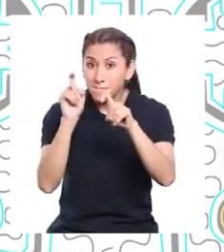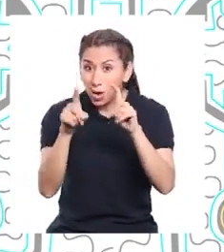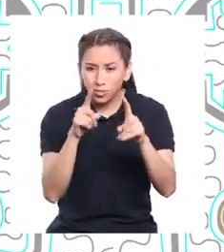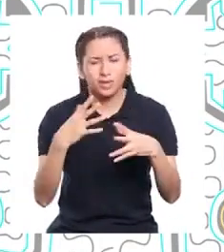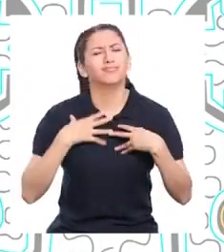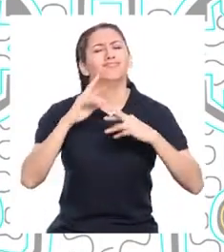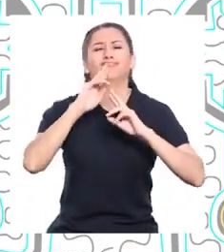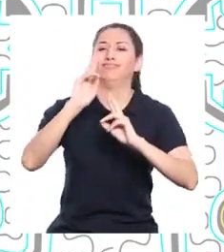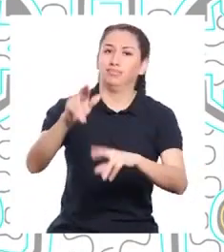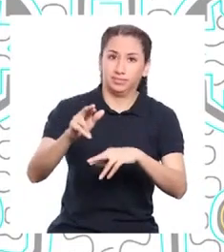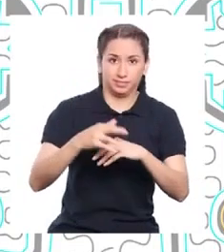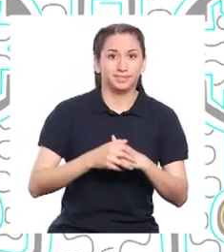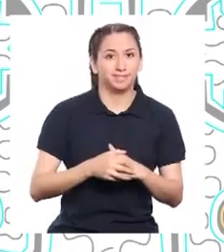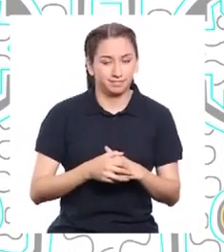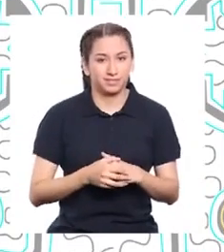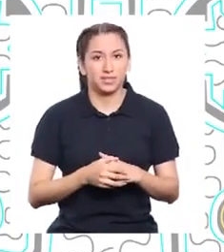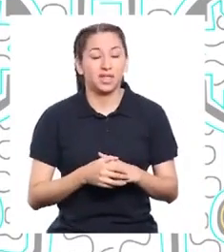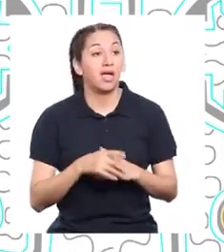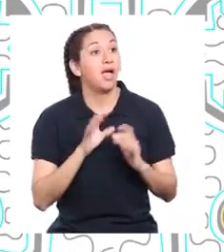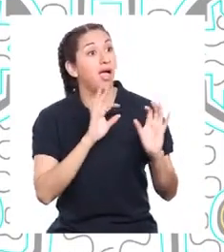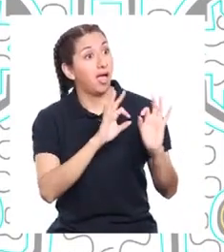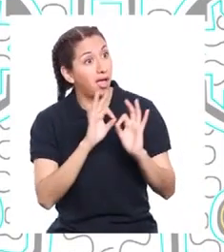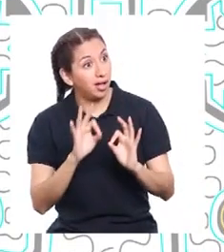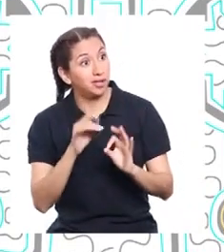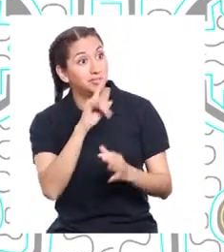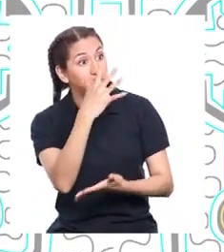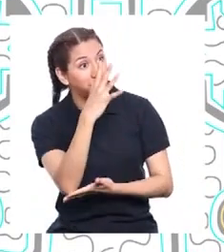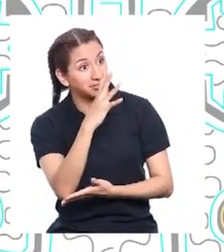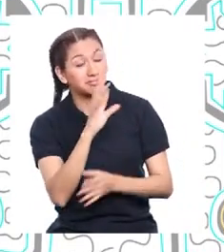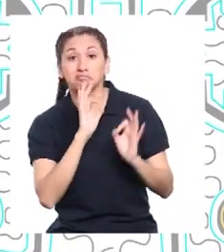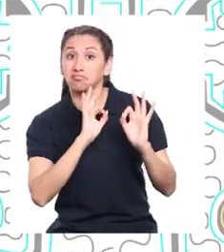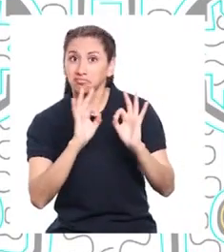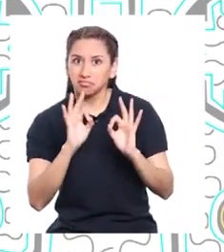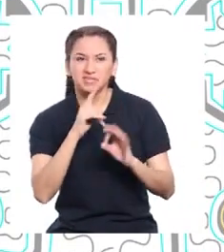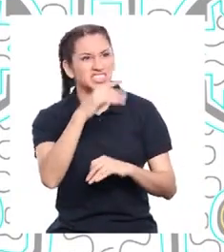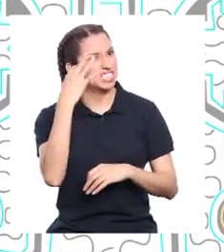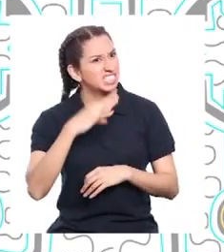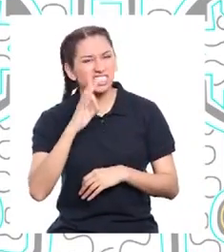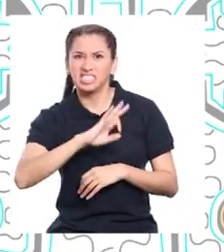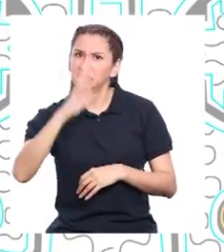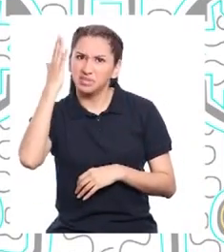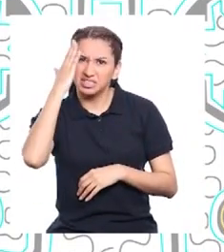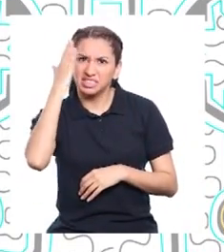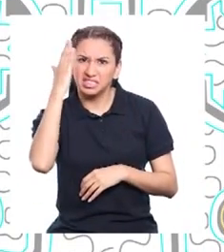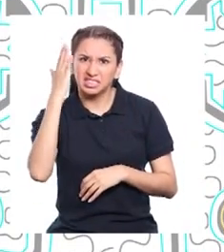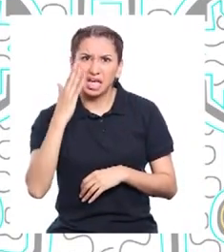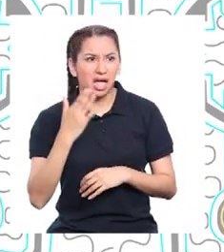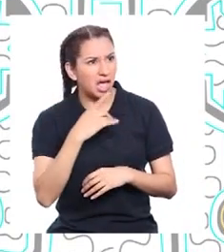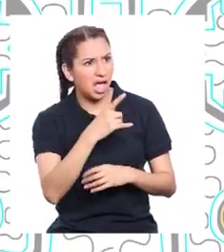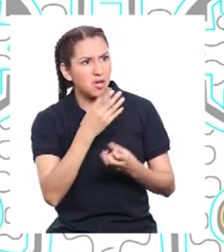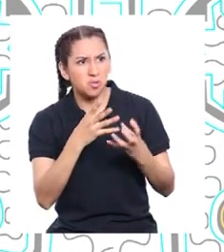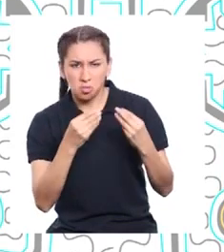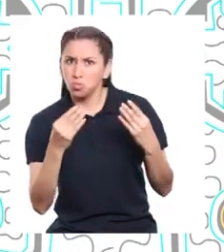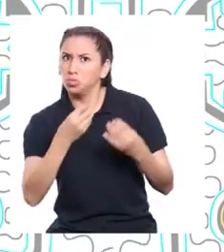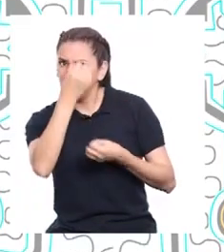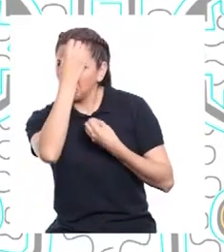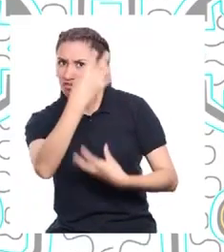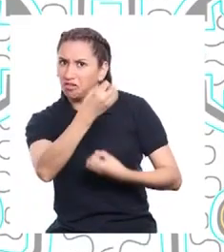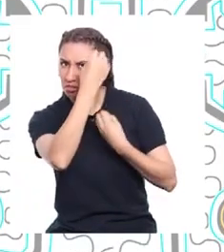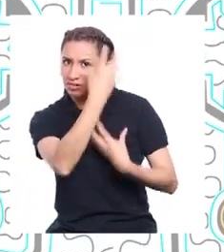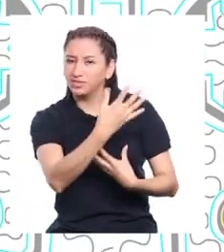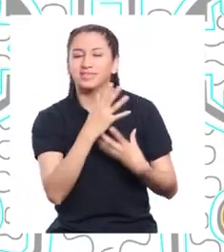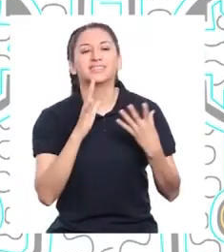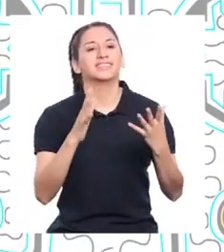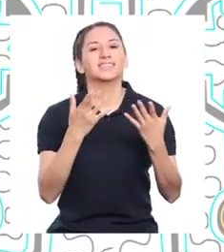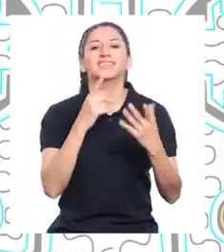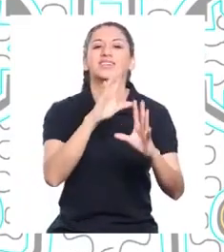referidas al calentamiento global. ¡Qué increíble ese árbol! Siempre sabe lo que necesitamos. Eso